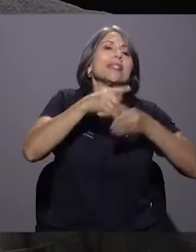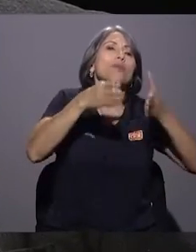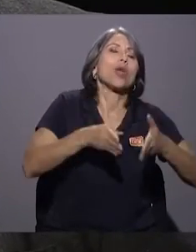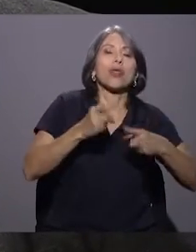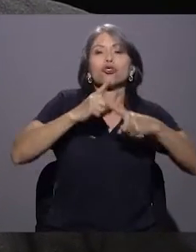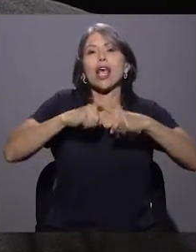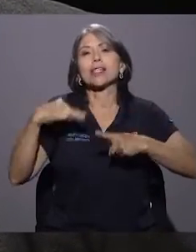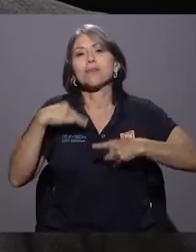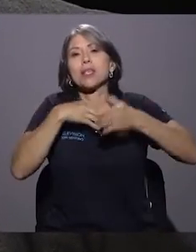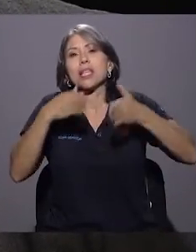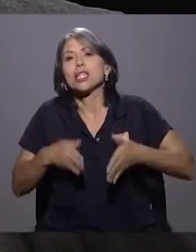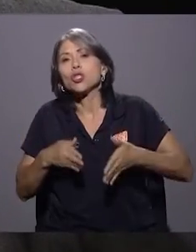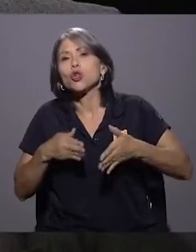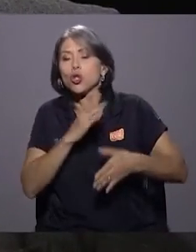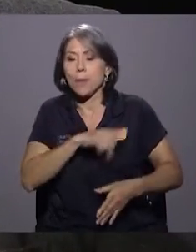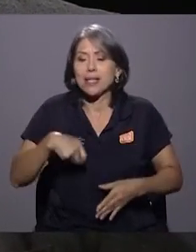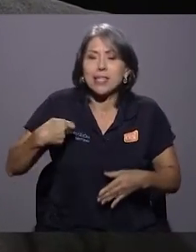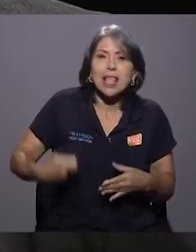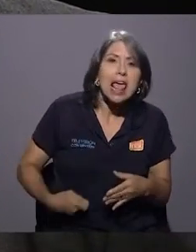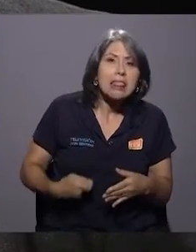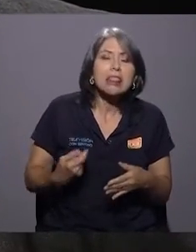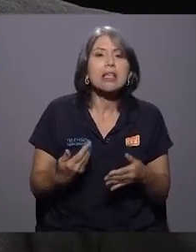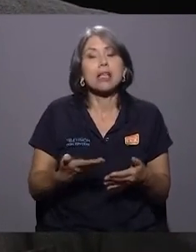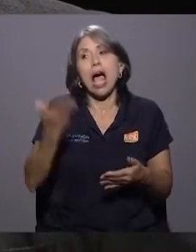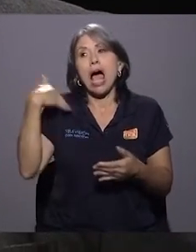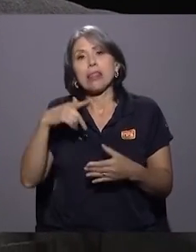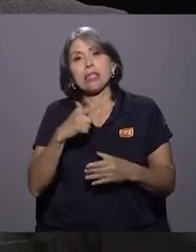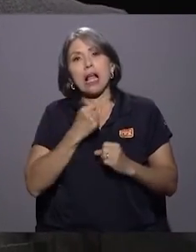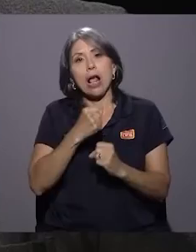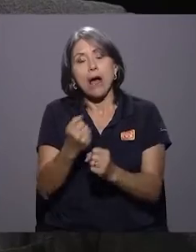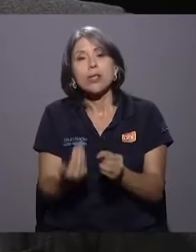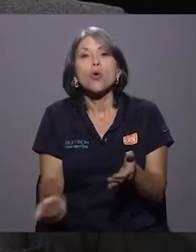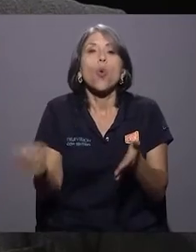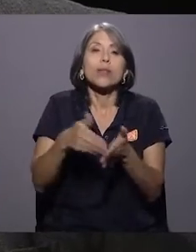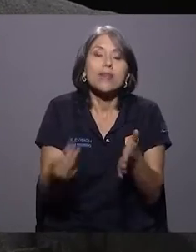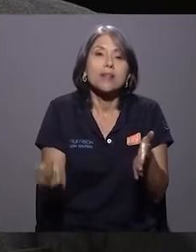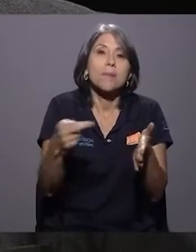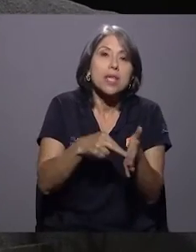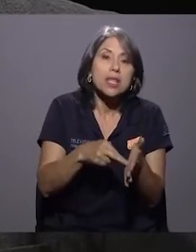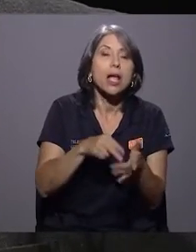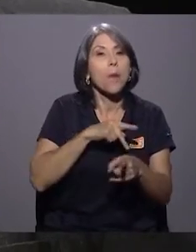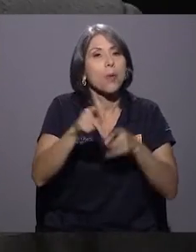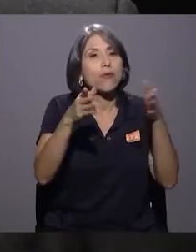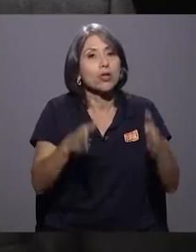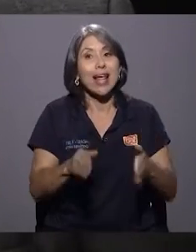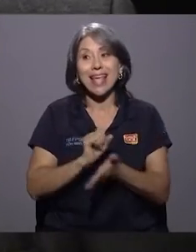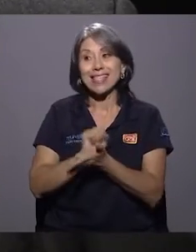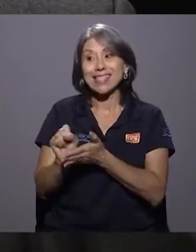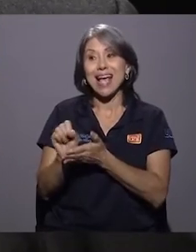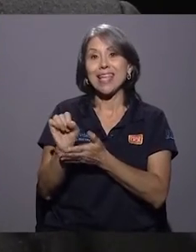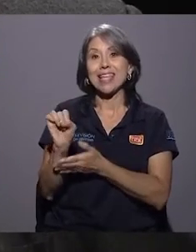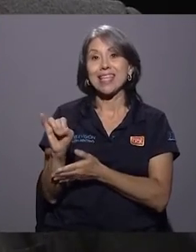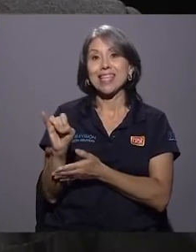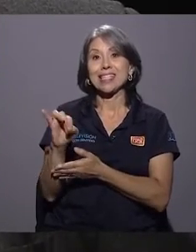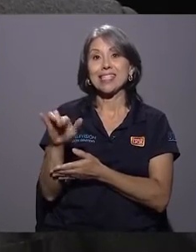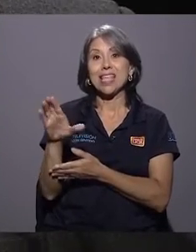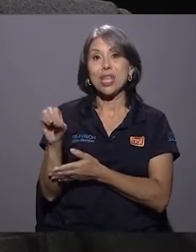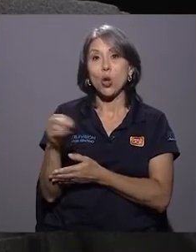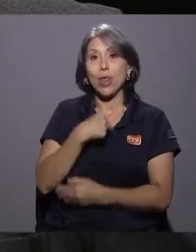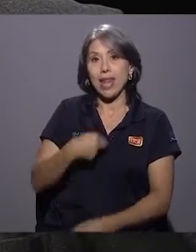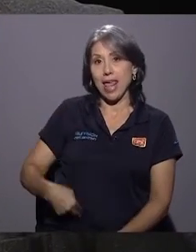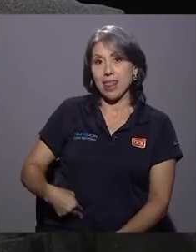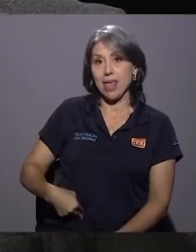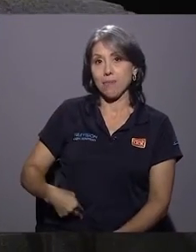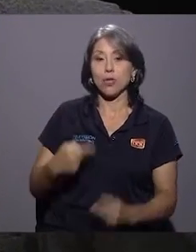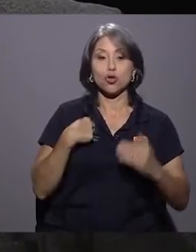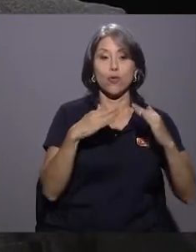expresidentes ejecutivos, muchos son alcaldes que han repetido, muchos son profesionales. En San Isidro de Heredia, y se lo digo porque yo vivo en Santo Domingo, conozco muy